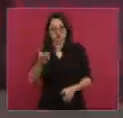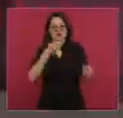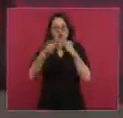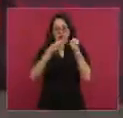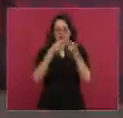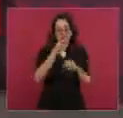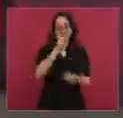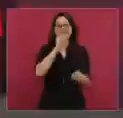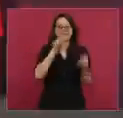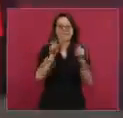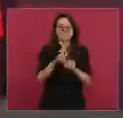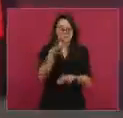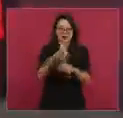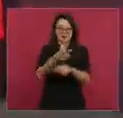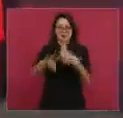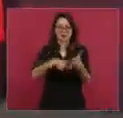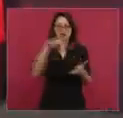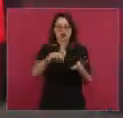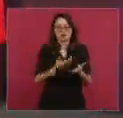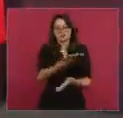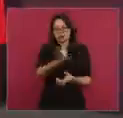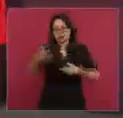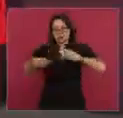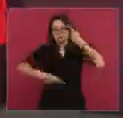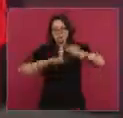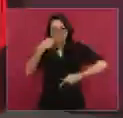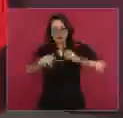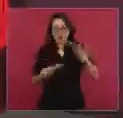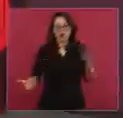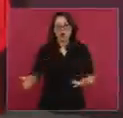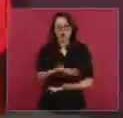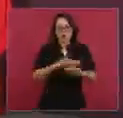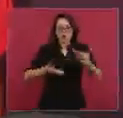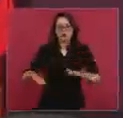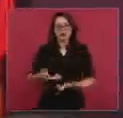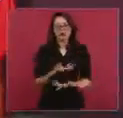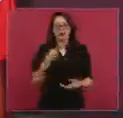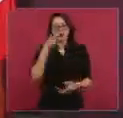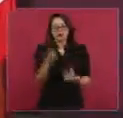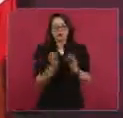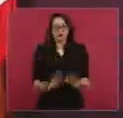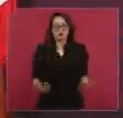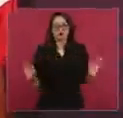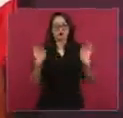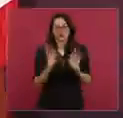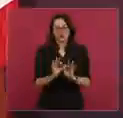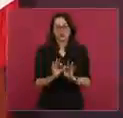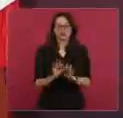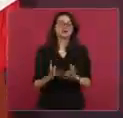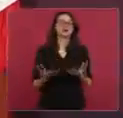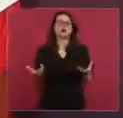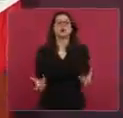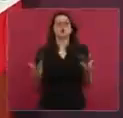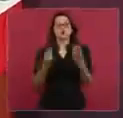las mañaneras. Pueden haber otras publicaciones, pero